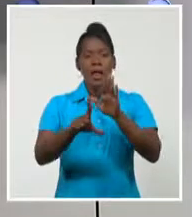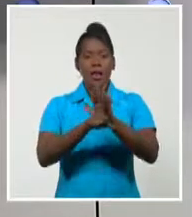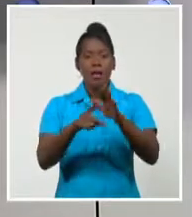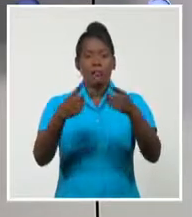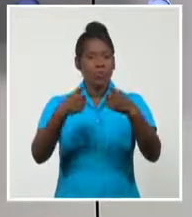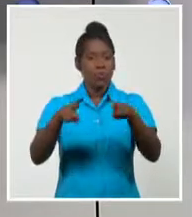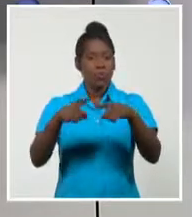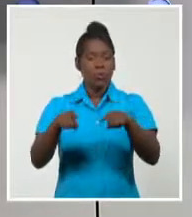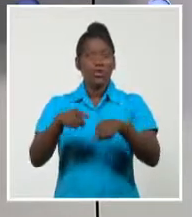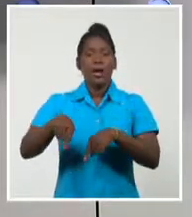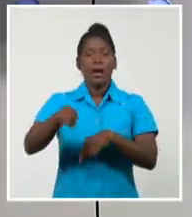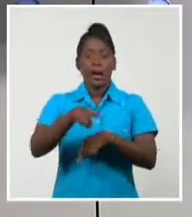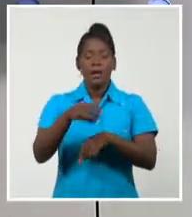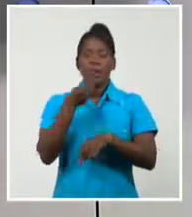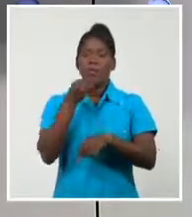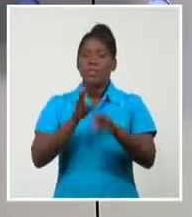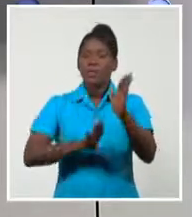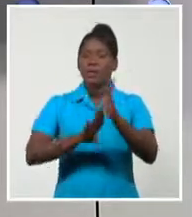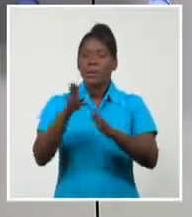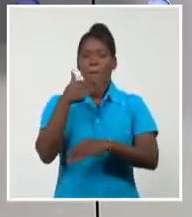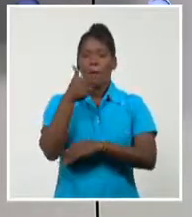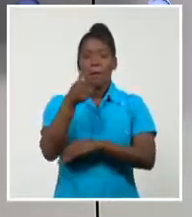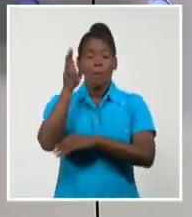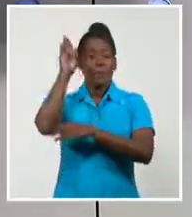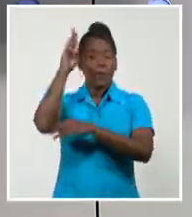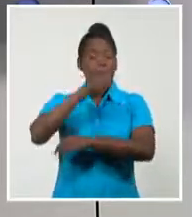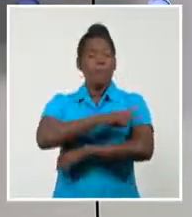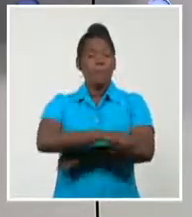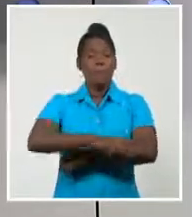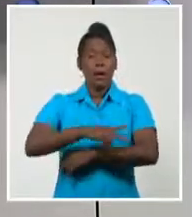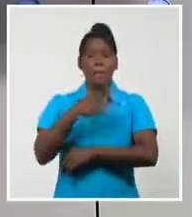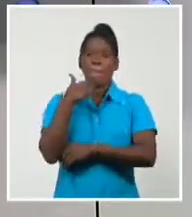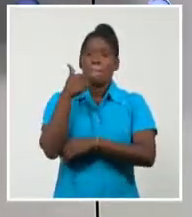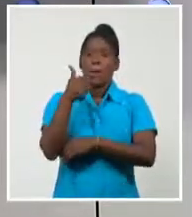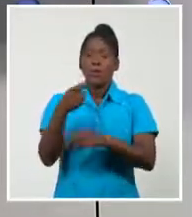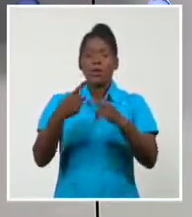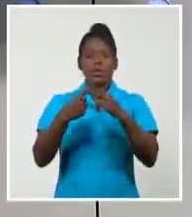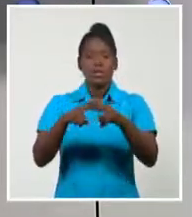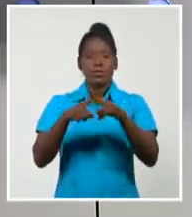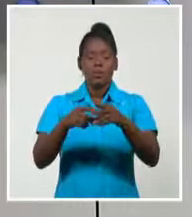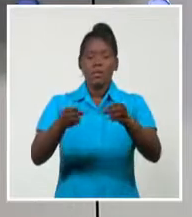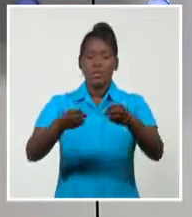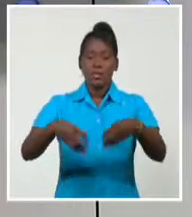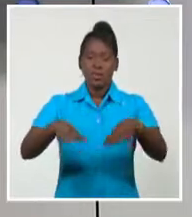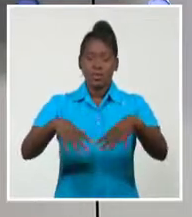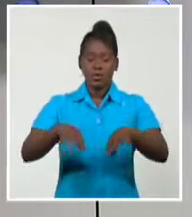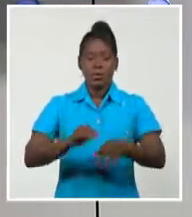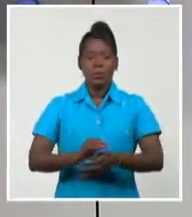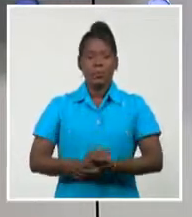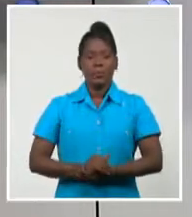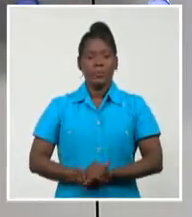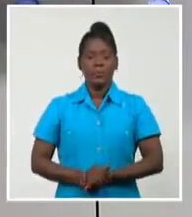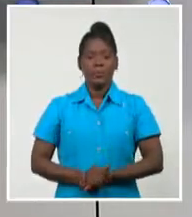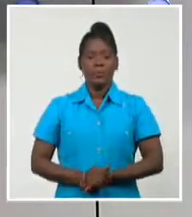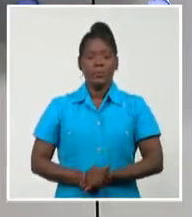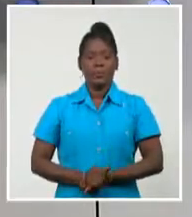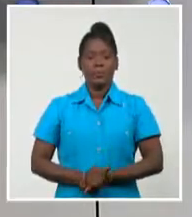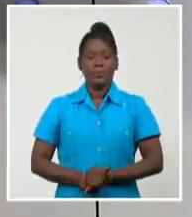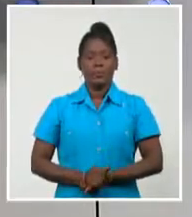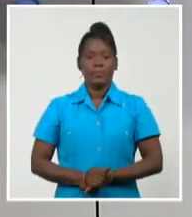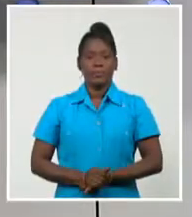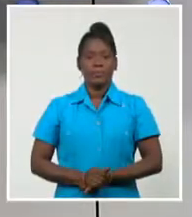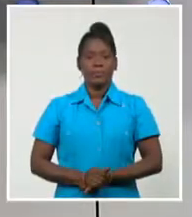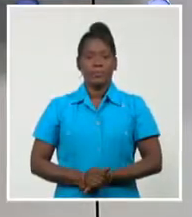impeachment para ocasiones extremas, con el propósito de que sea menos fácil destituir al presidente o a su gabinete. Francisco